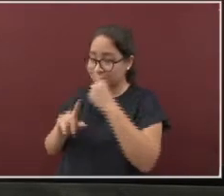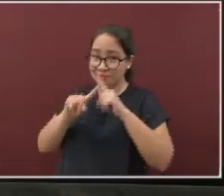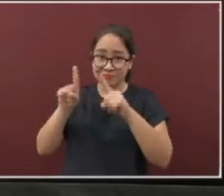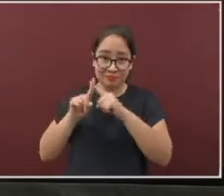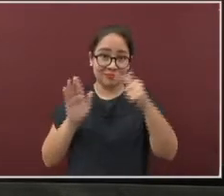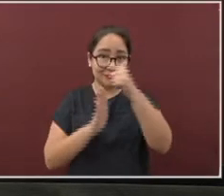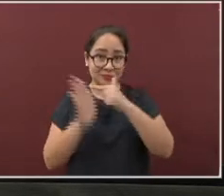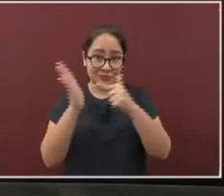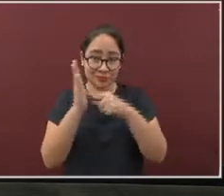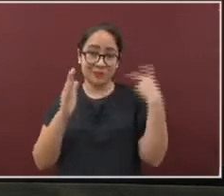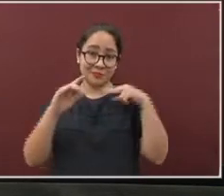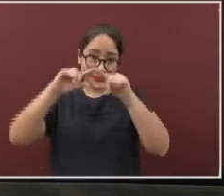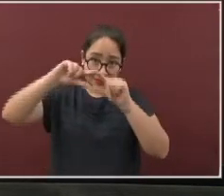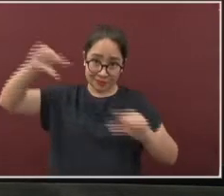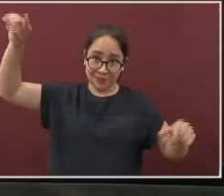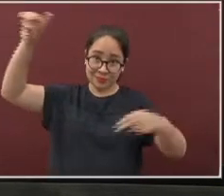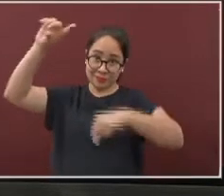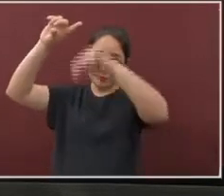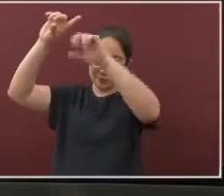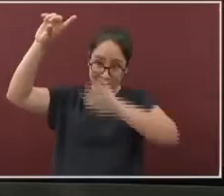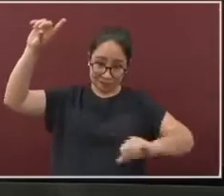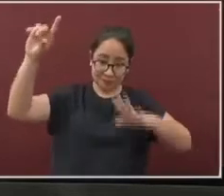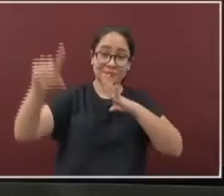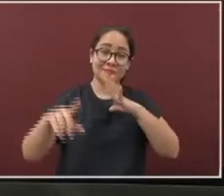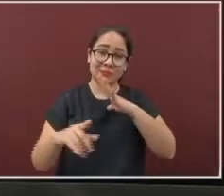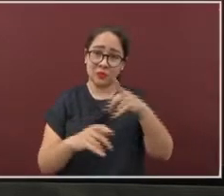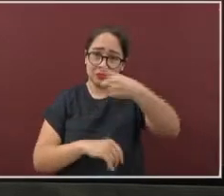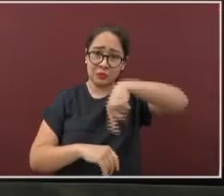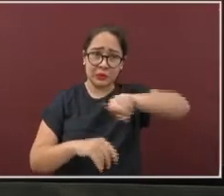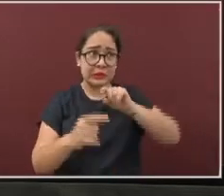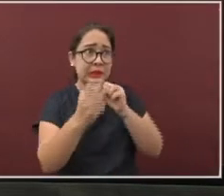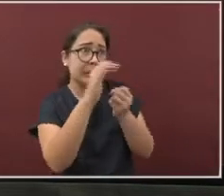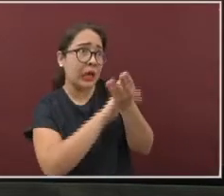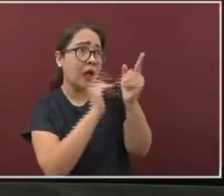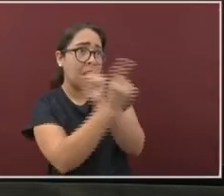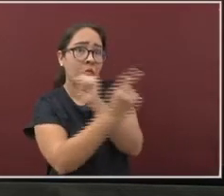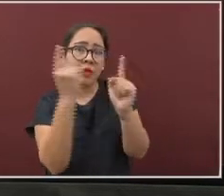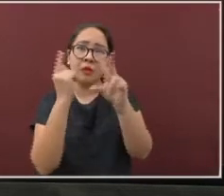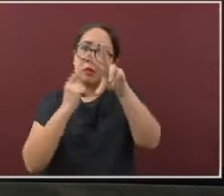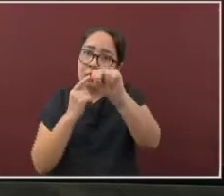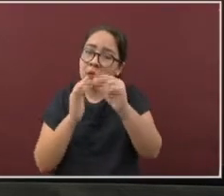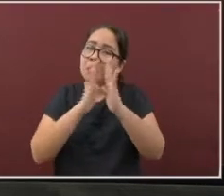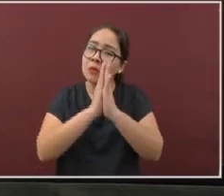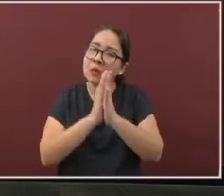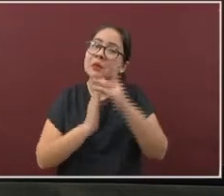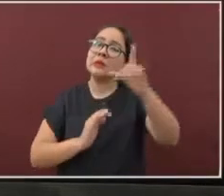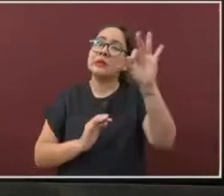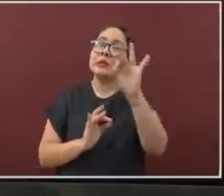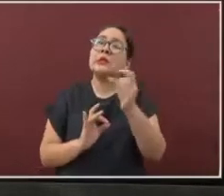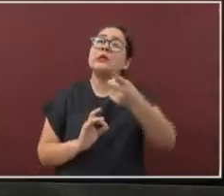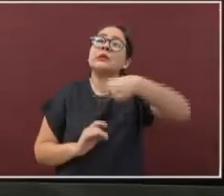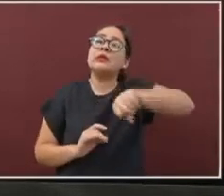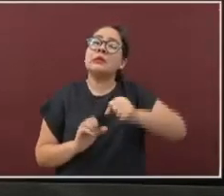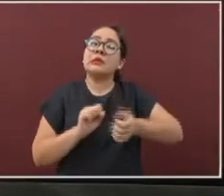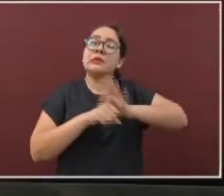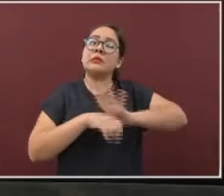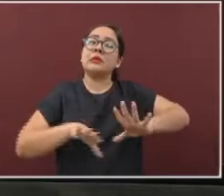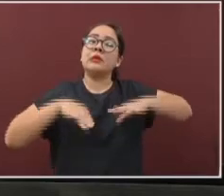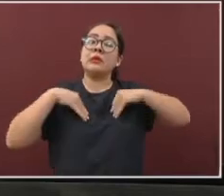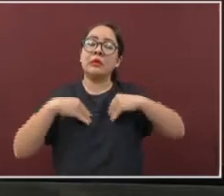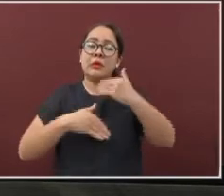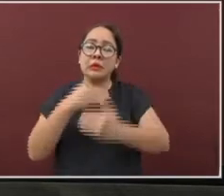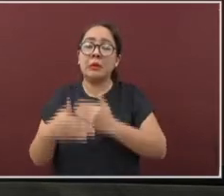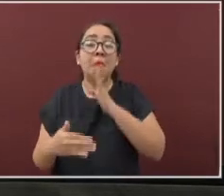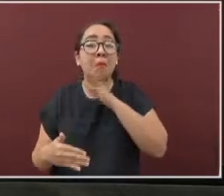de norte a sur. No se expongan a infectarse. Su cuadro puede complicarse y tener un desenlace fatal. Adelante, doctora